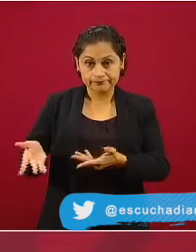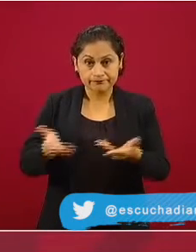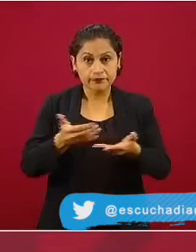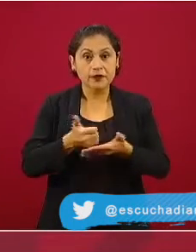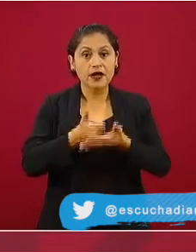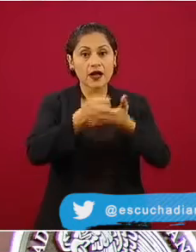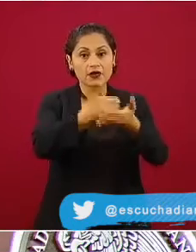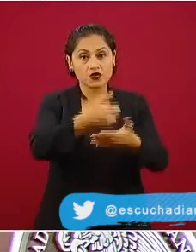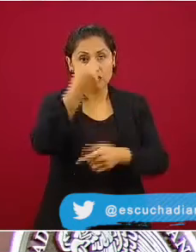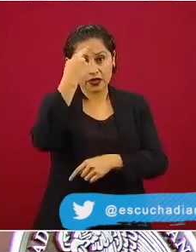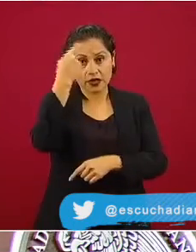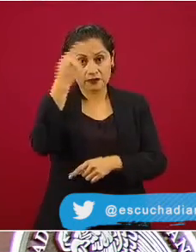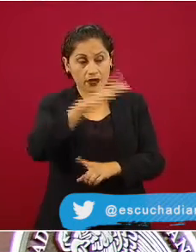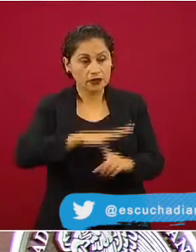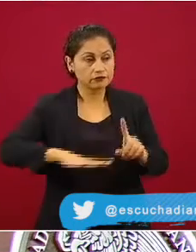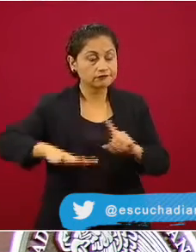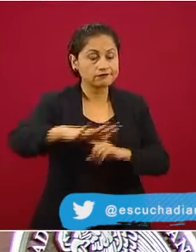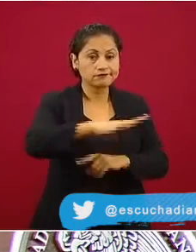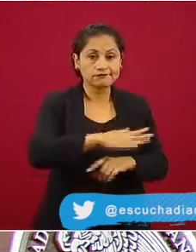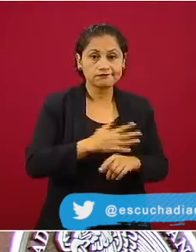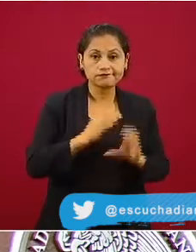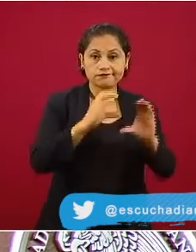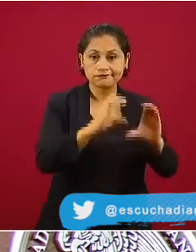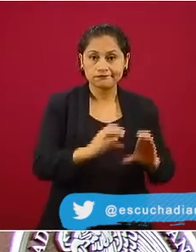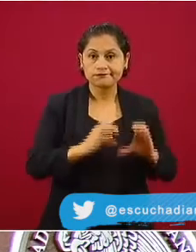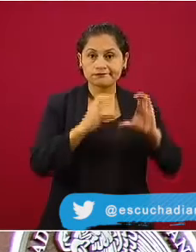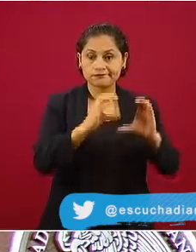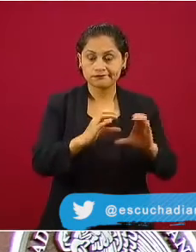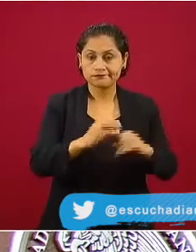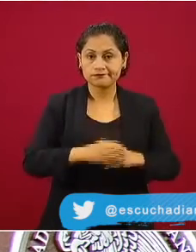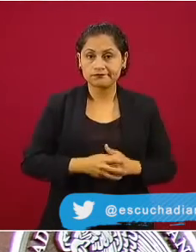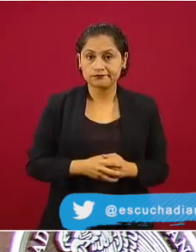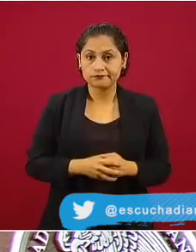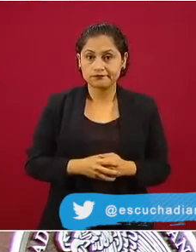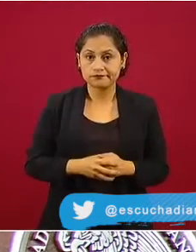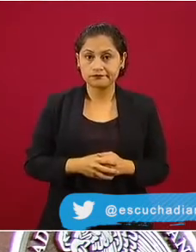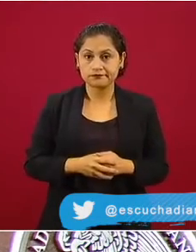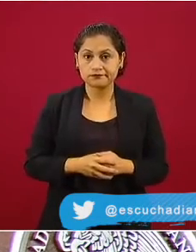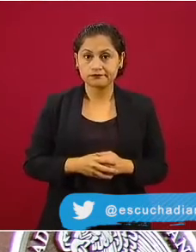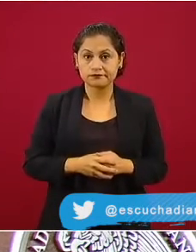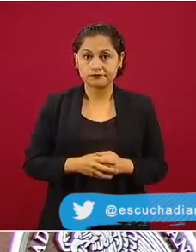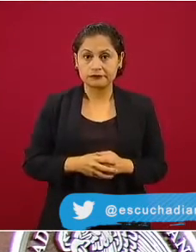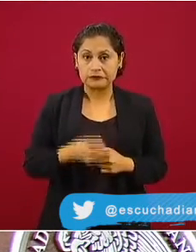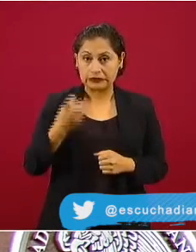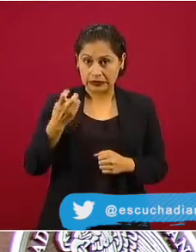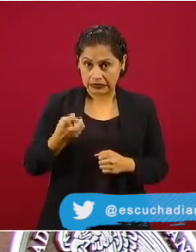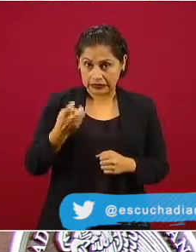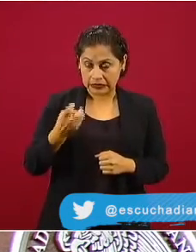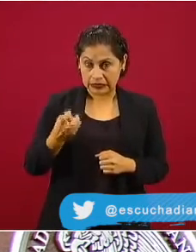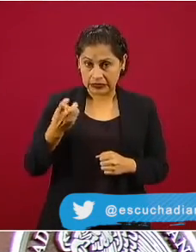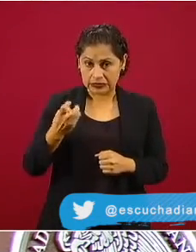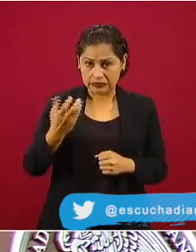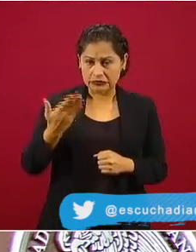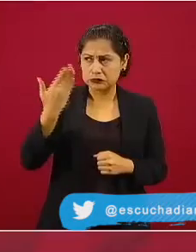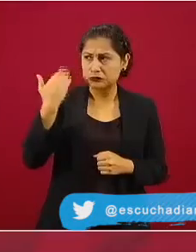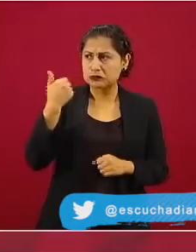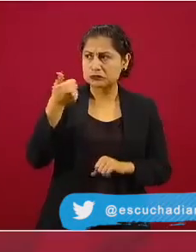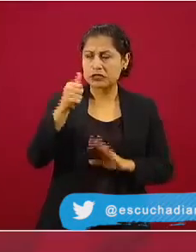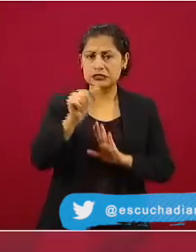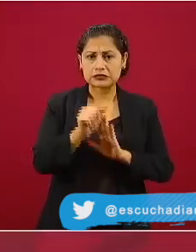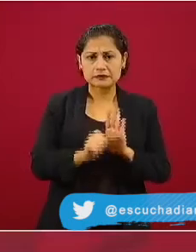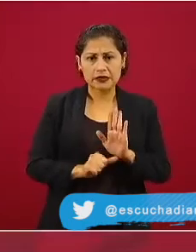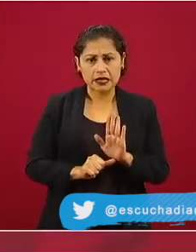se aprobó hace seis meses